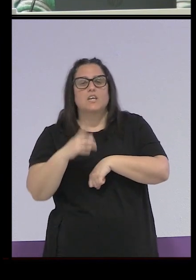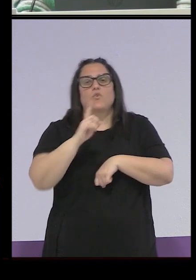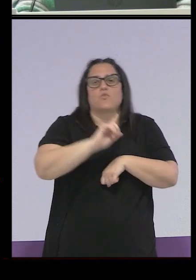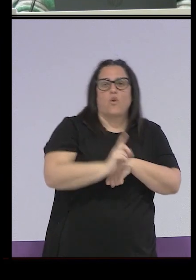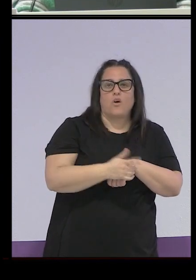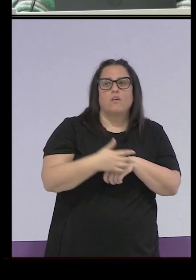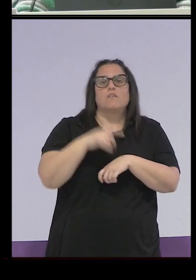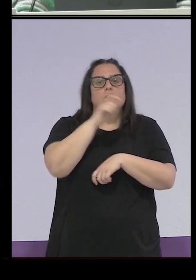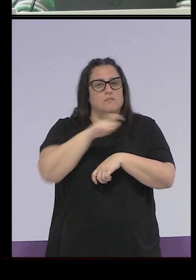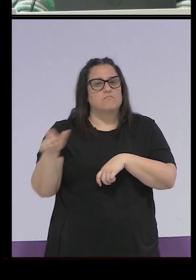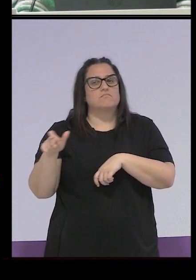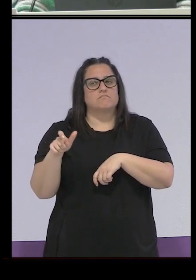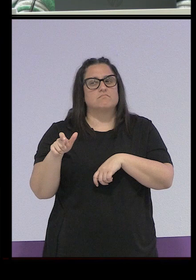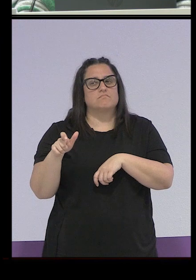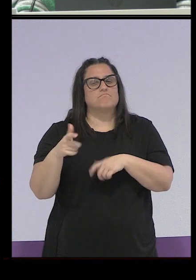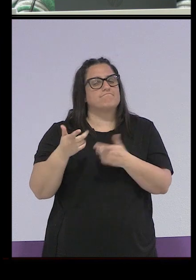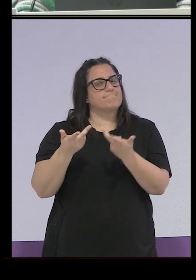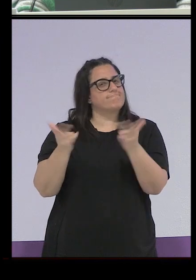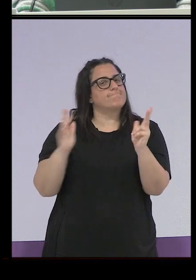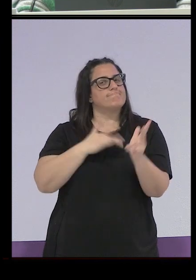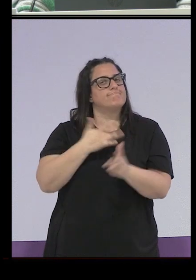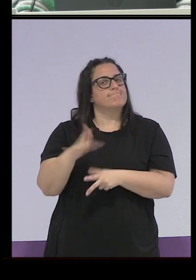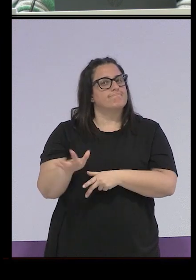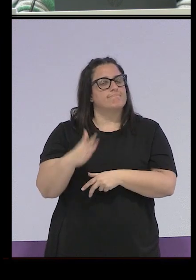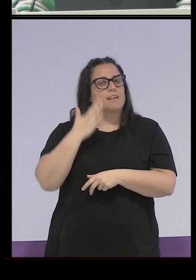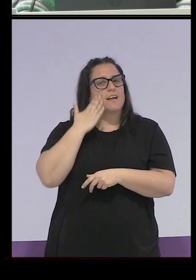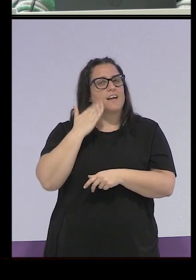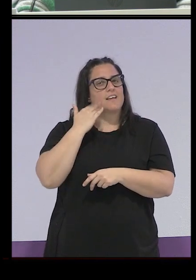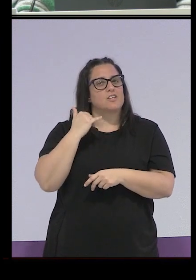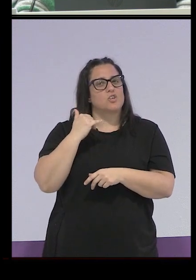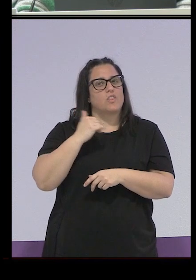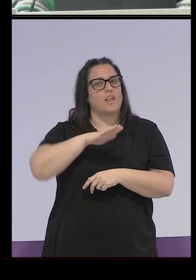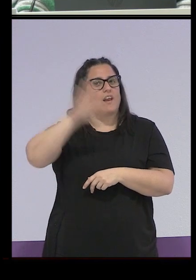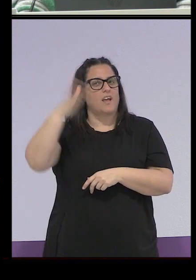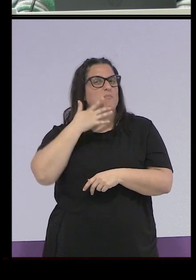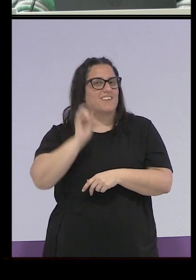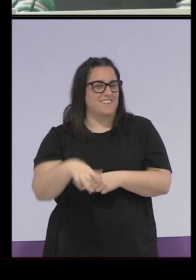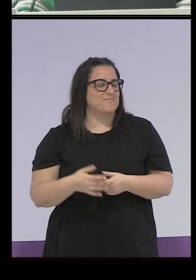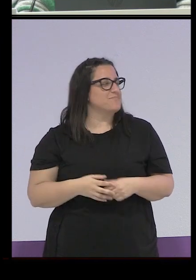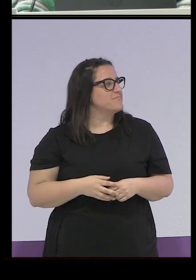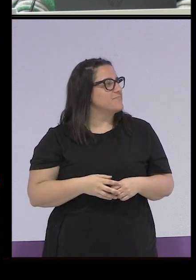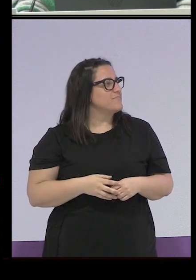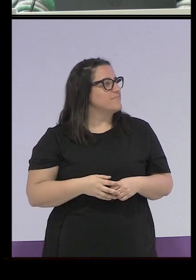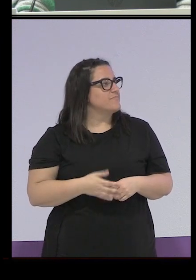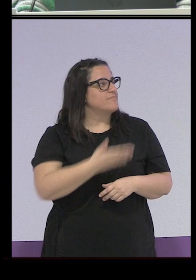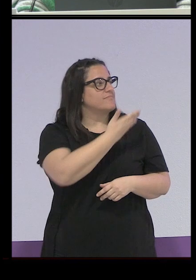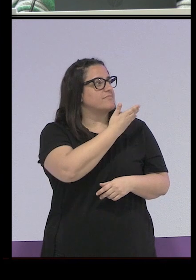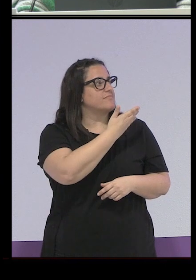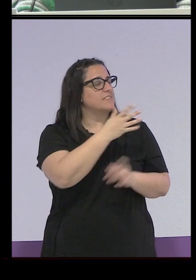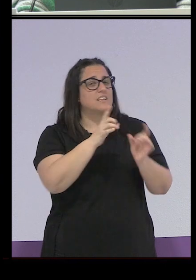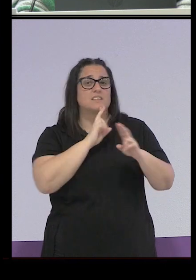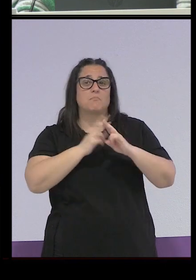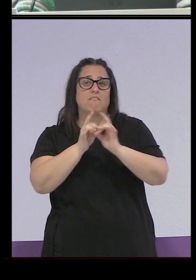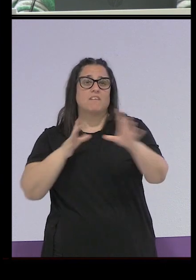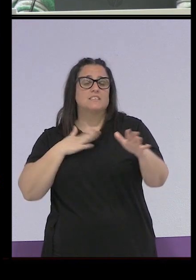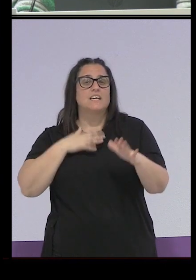que contaban con el cariño del régimen. Aquí tenéis, por ejemplo, a las flechas, ¿no?, que eran las niñas de